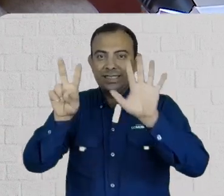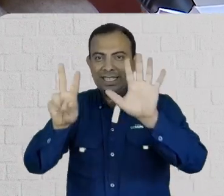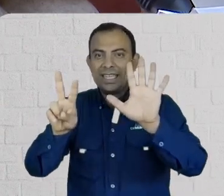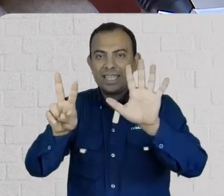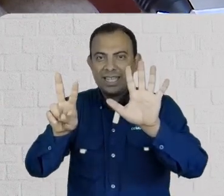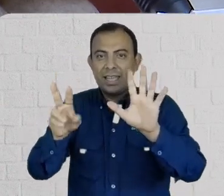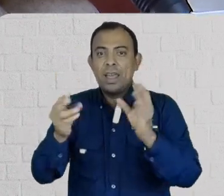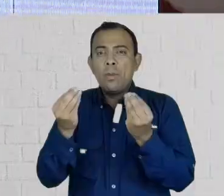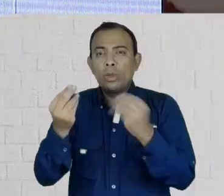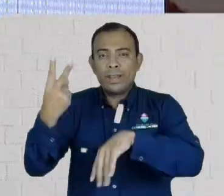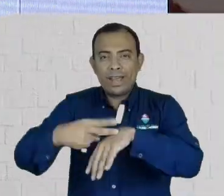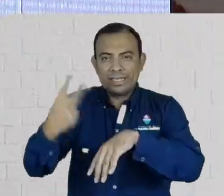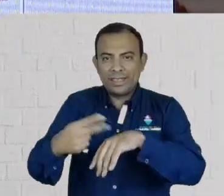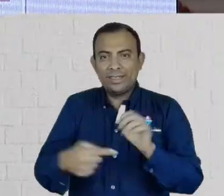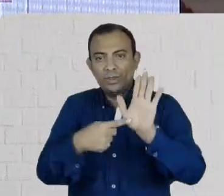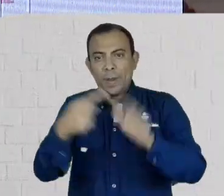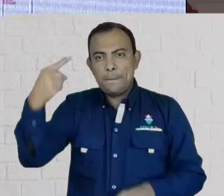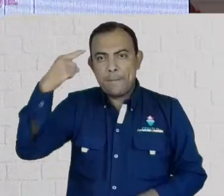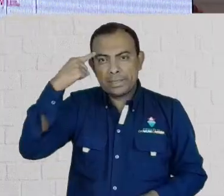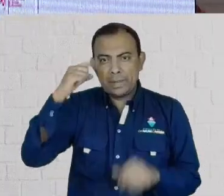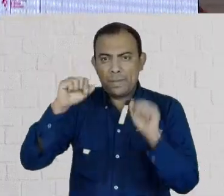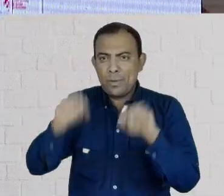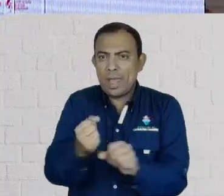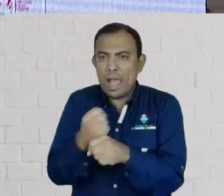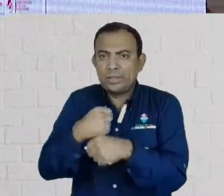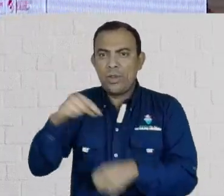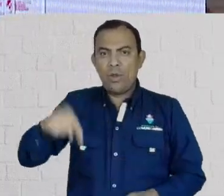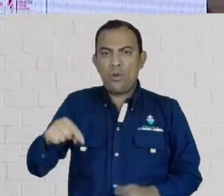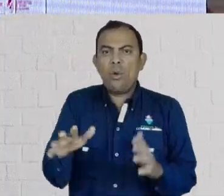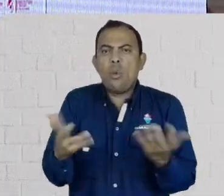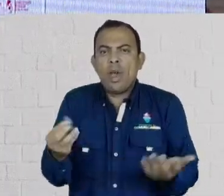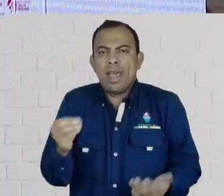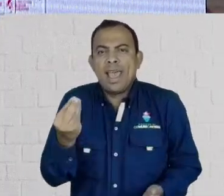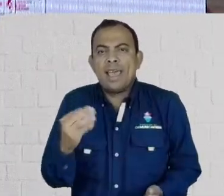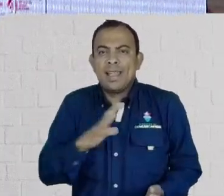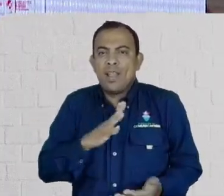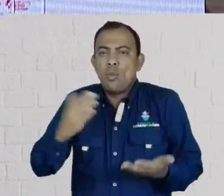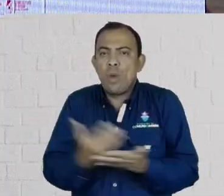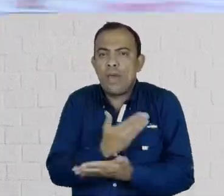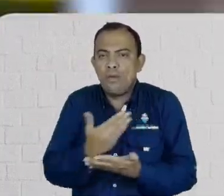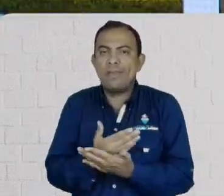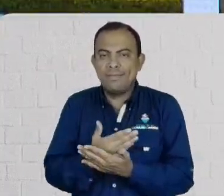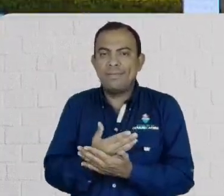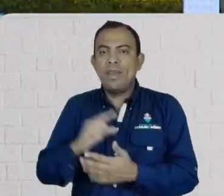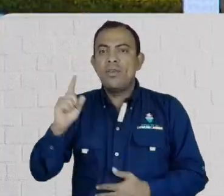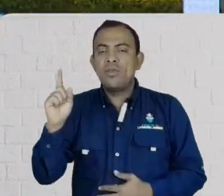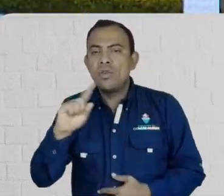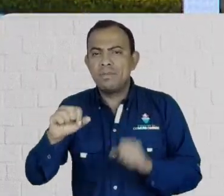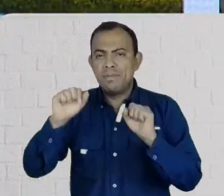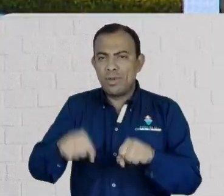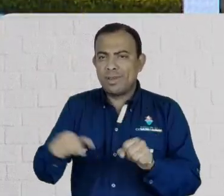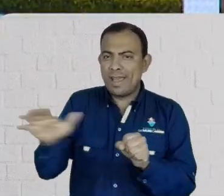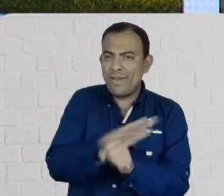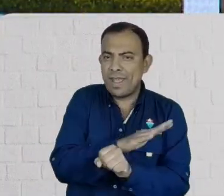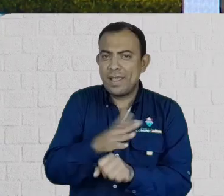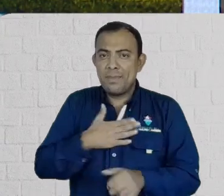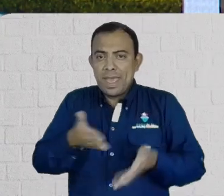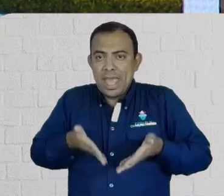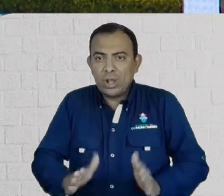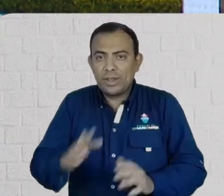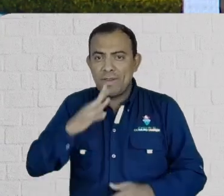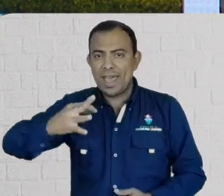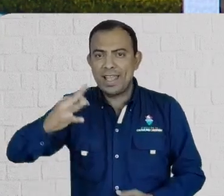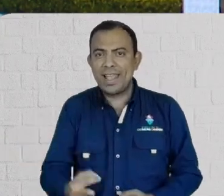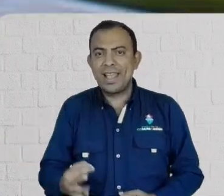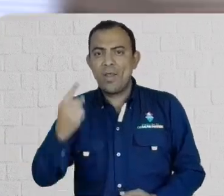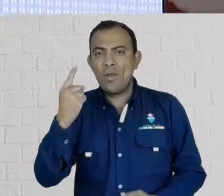la mañana a 7 de la noche. Muchas veces estamos pensando qué podemos hacer hoy, qué hay de nuevo, a dónde puedo llevar a mis hijos, y esta